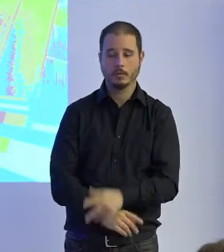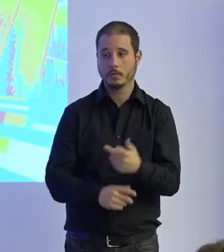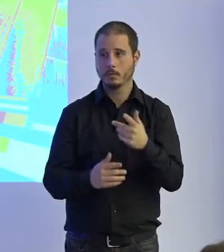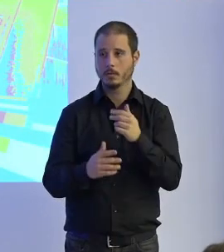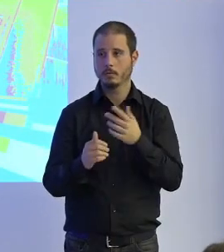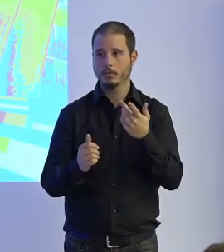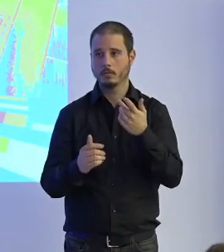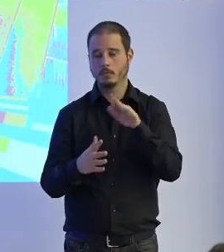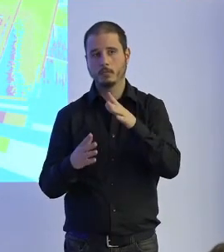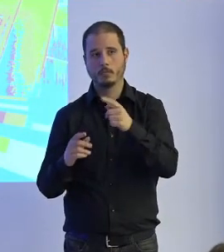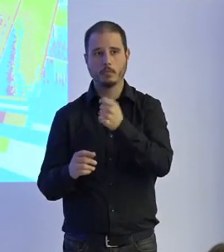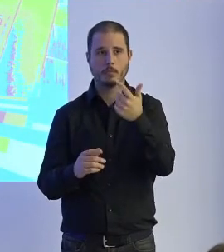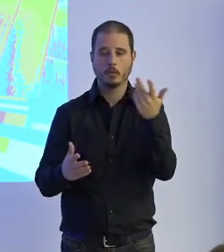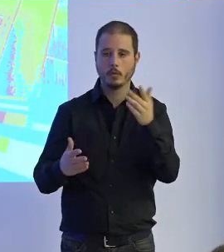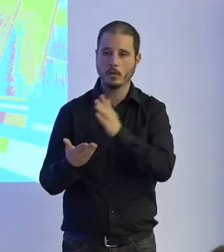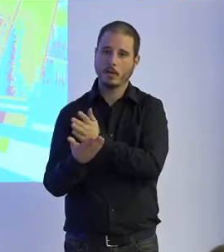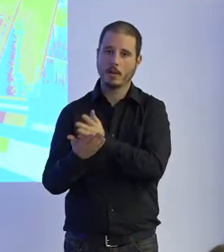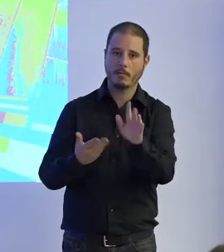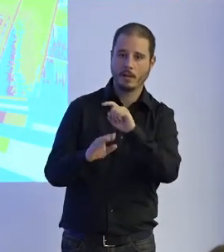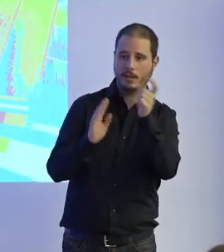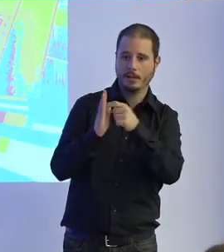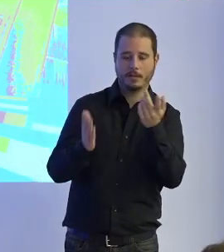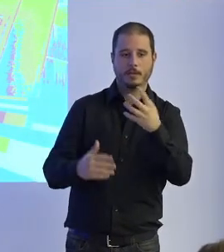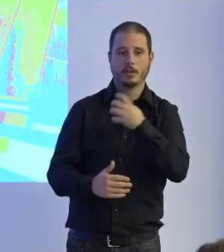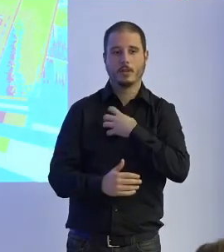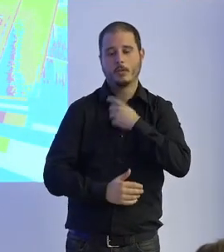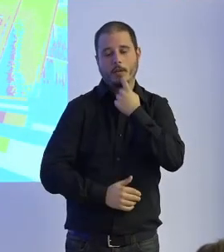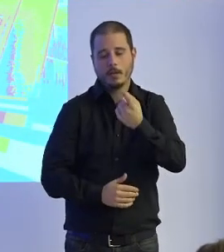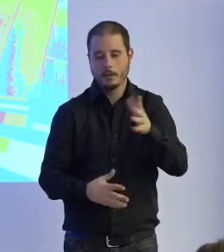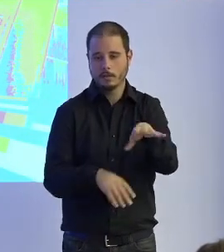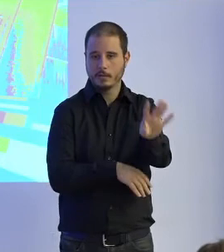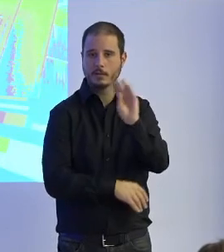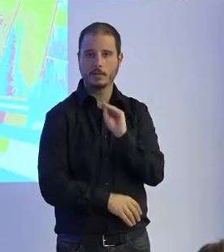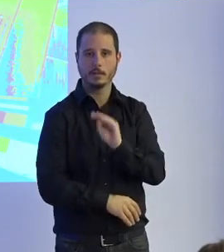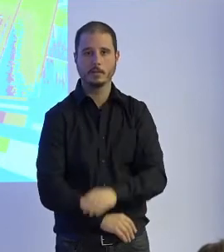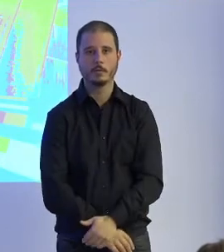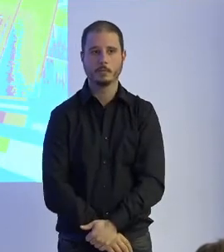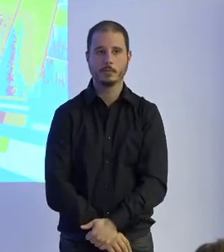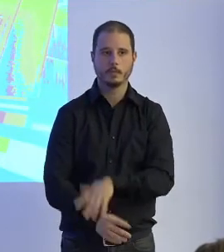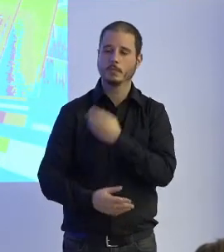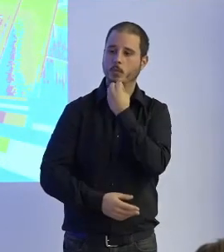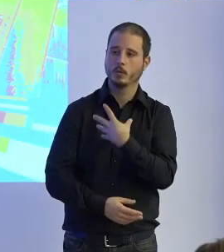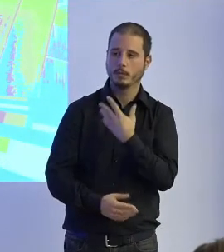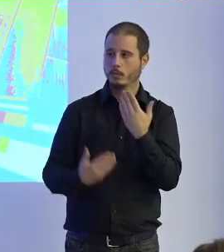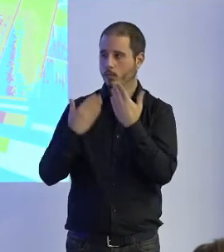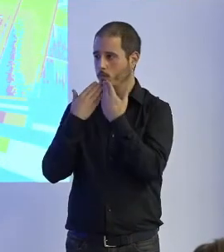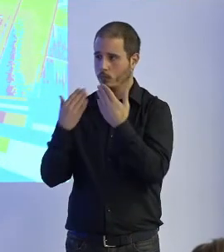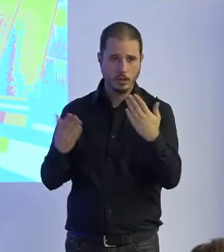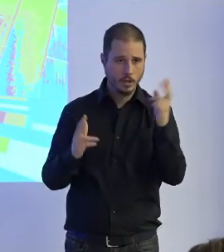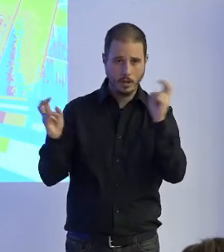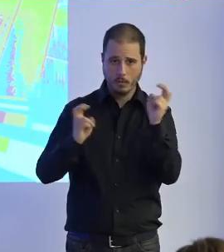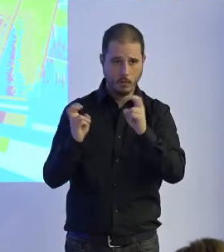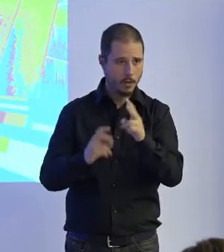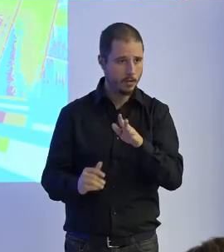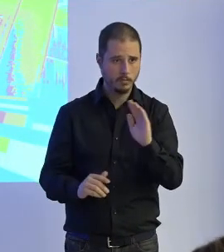por fuera de la ley pero bueno no puedes decirlo y lo entendemos bueno pues muy bien muchísimas gracias a todos por estar aquí al pie del